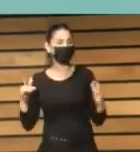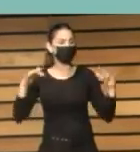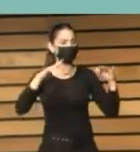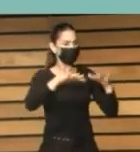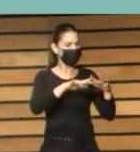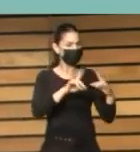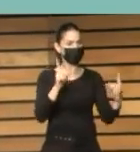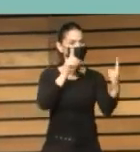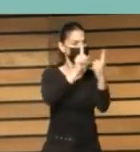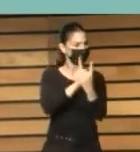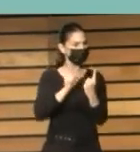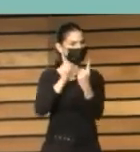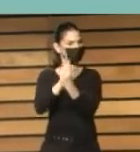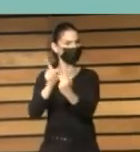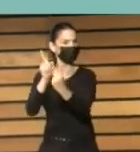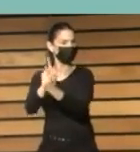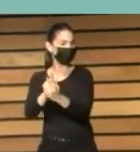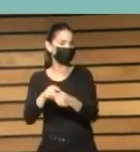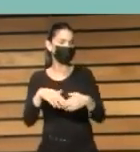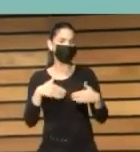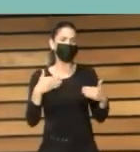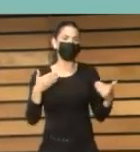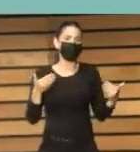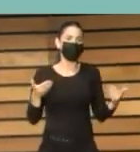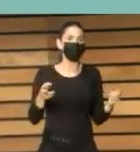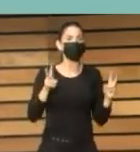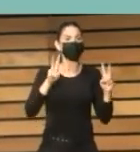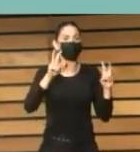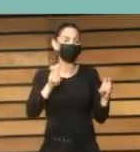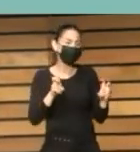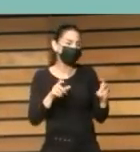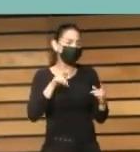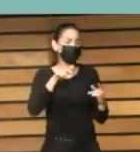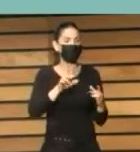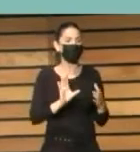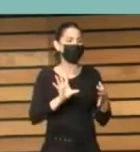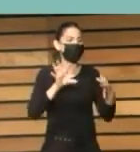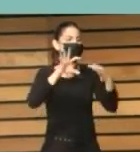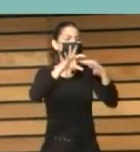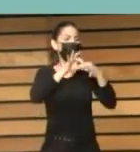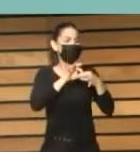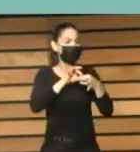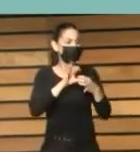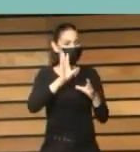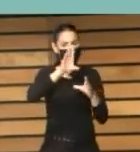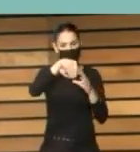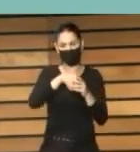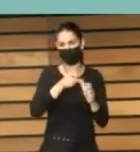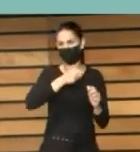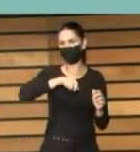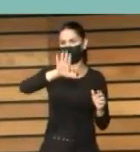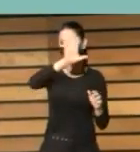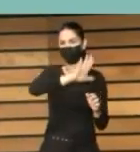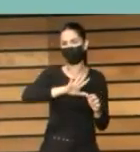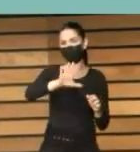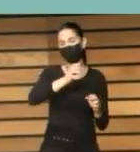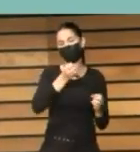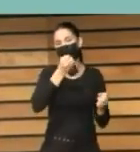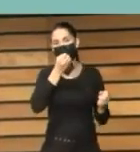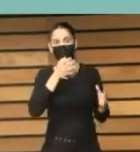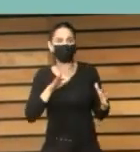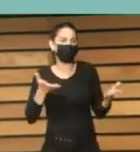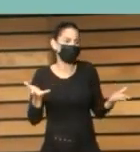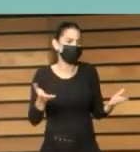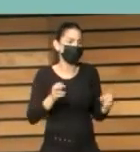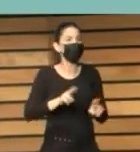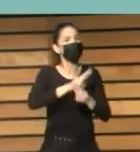digamos me pareció un poco banal reiterar la importancia de las alianzas locales me parecía que era un poco más tenía un poco más valoradido también hablar de